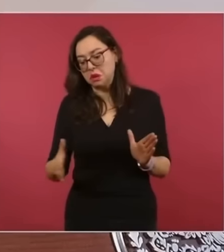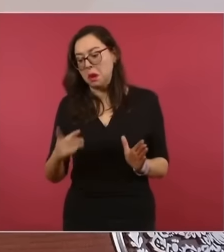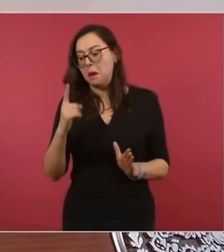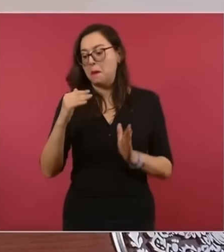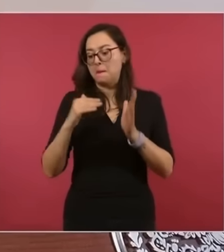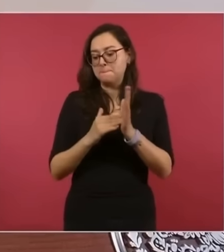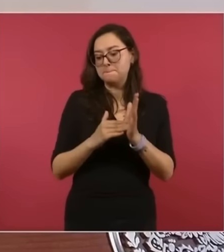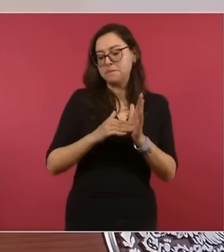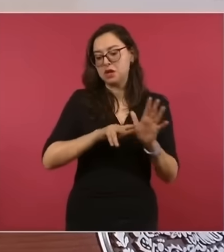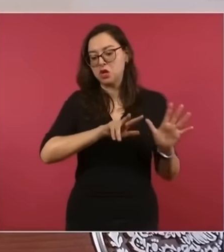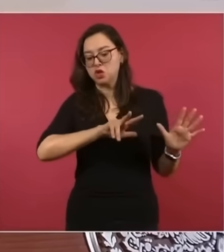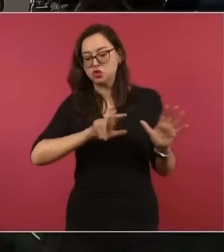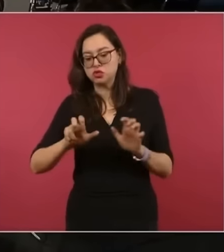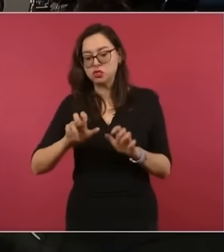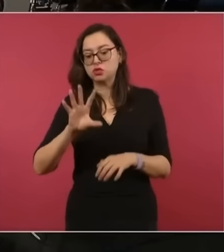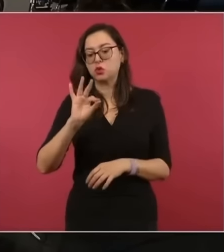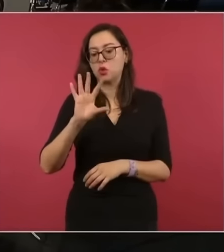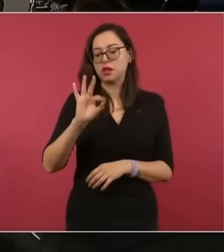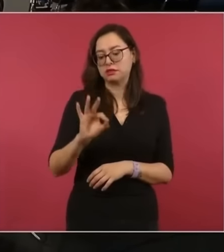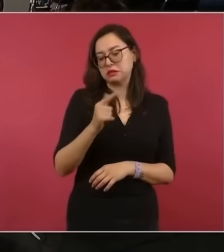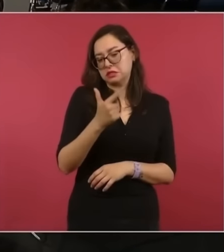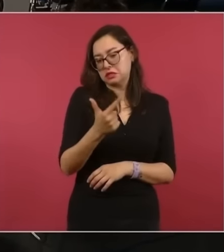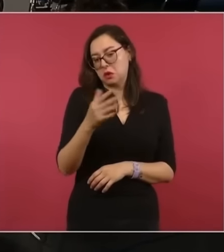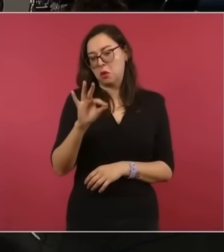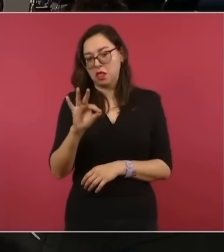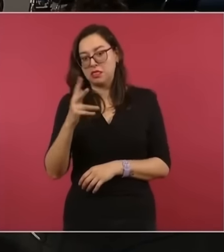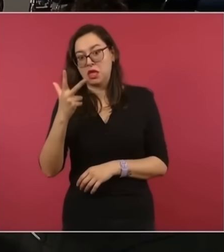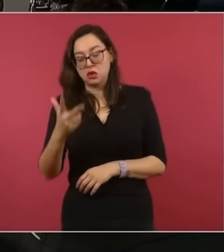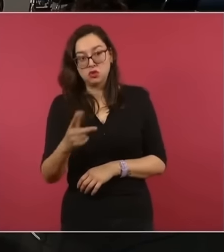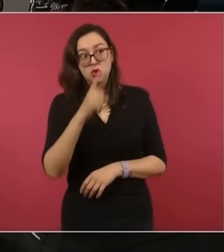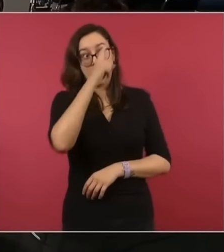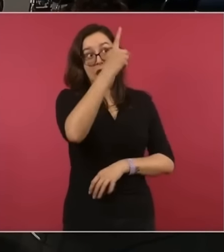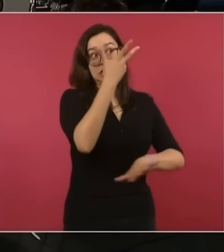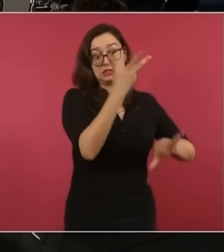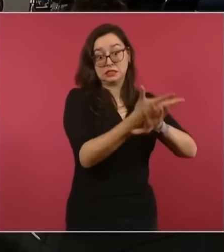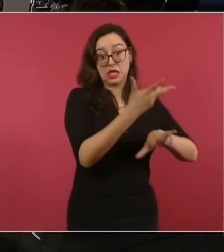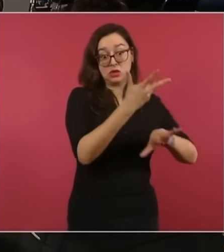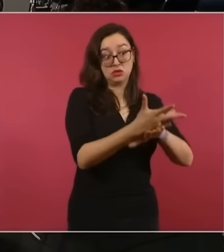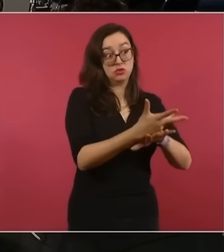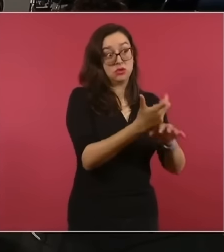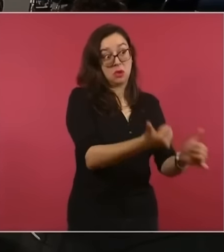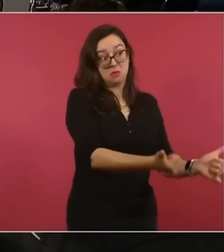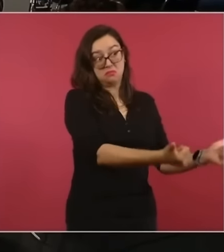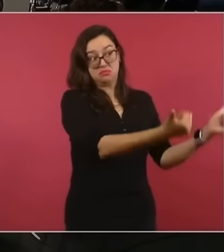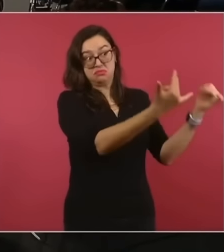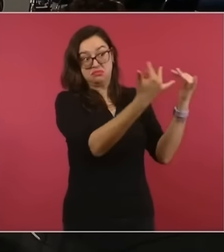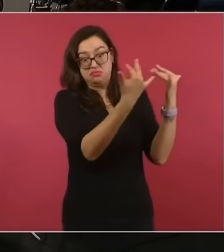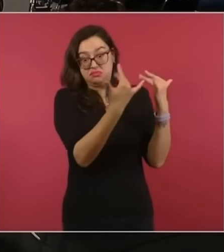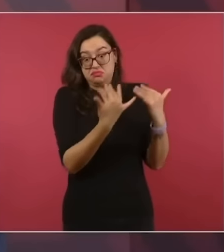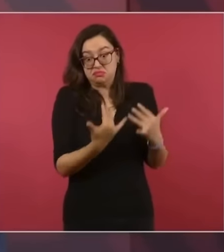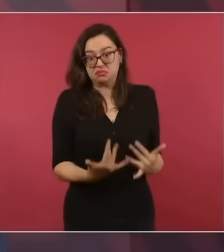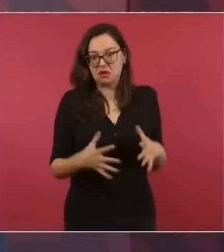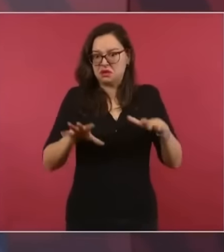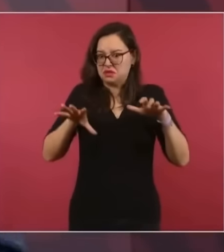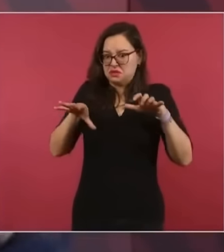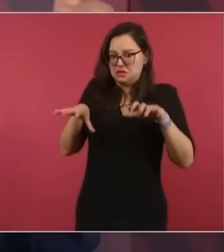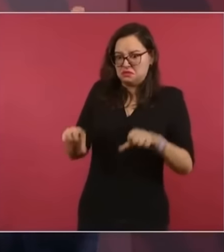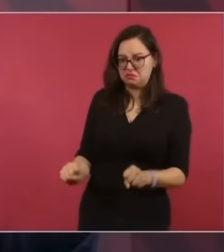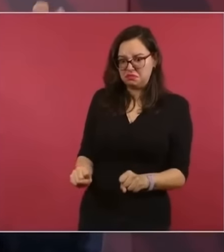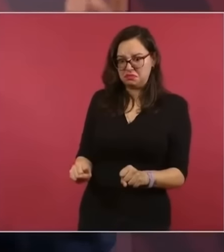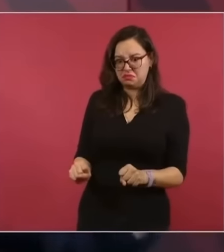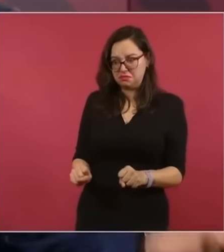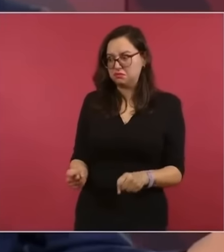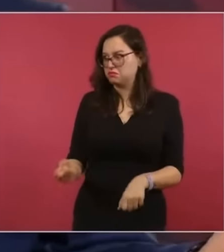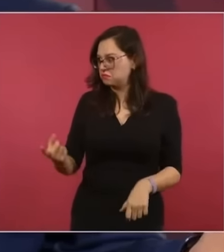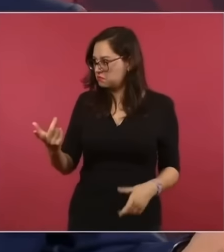mundo. Se le va a poner un alto a ese fascista, a ese dictador, a ese engreído hombre que cree que